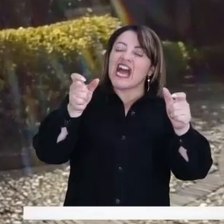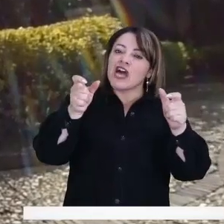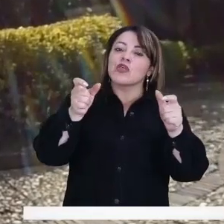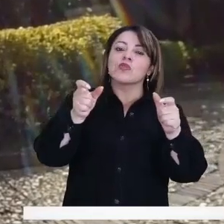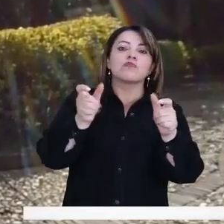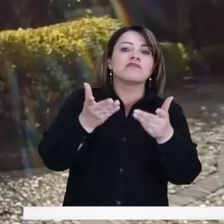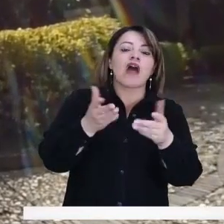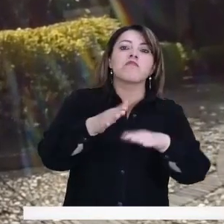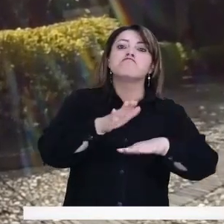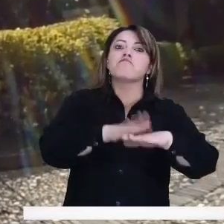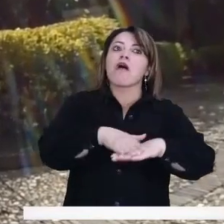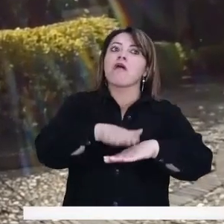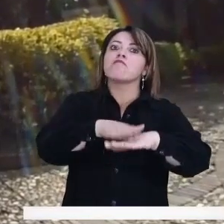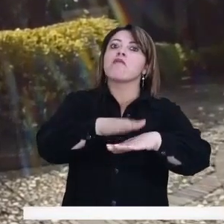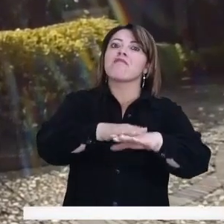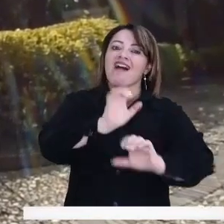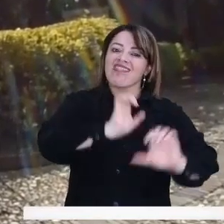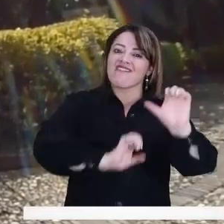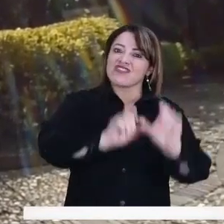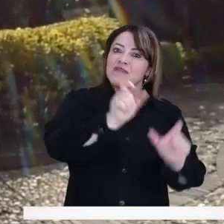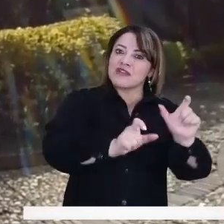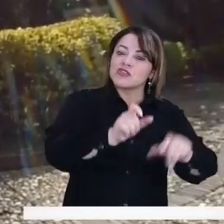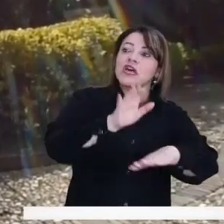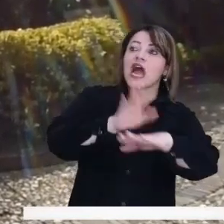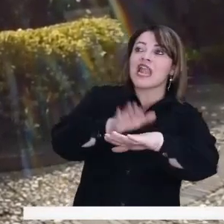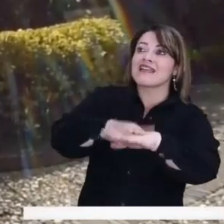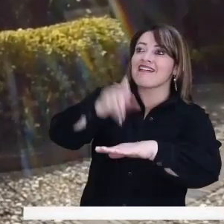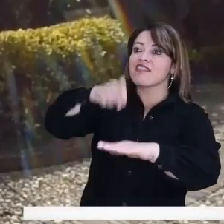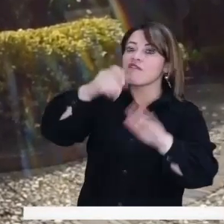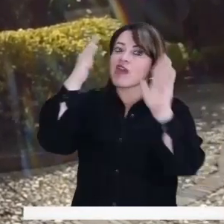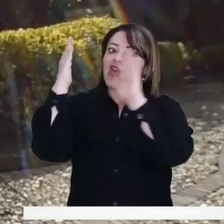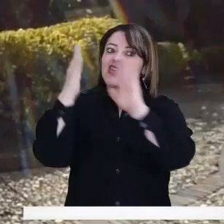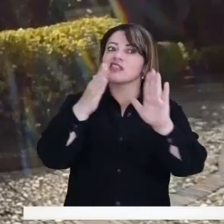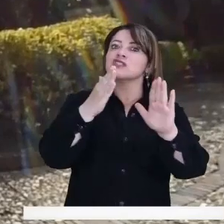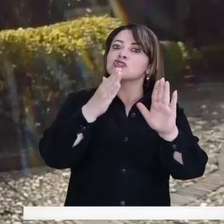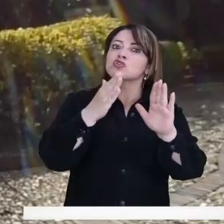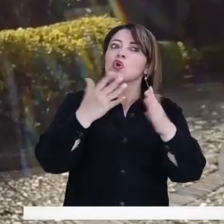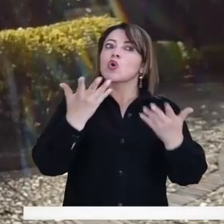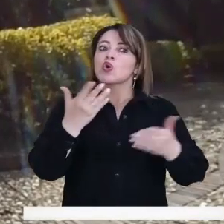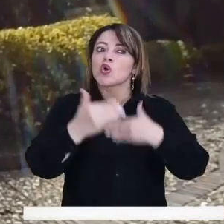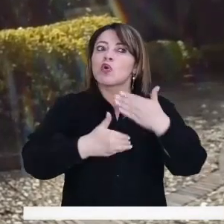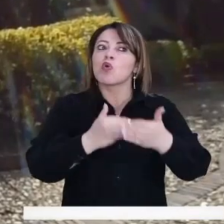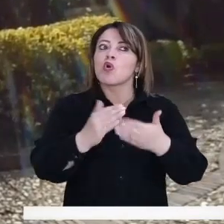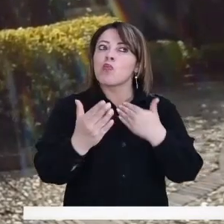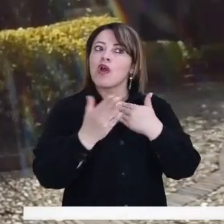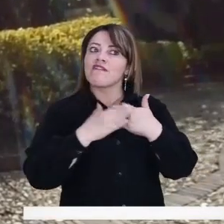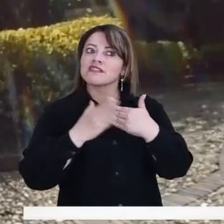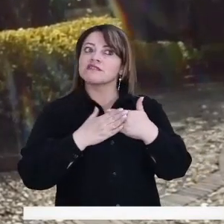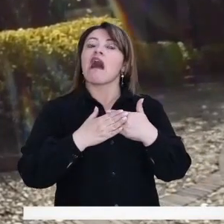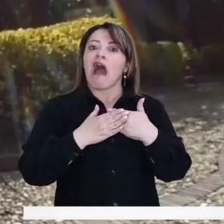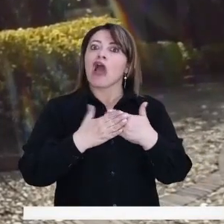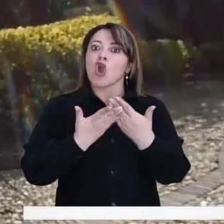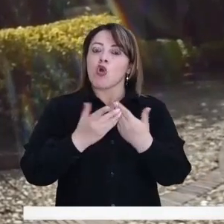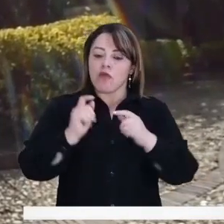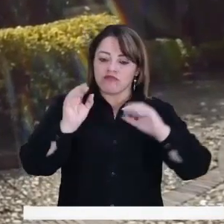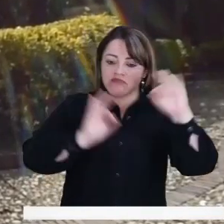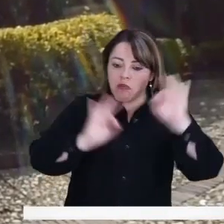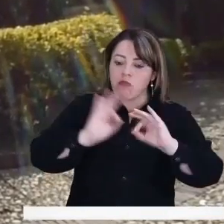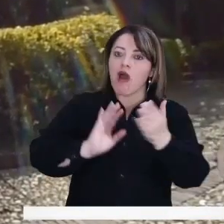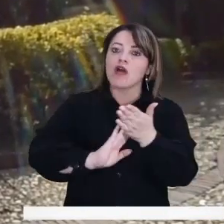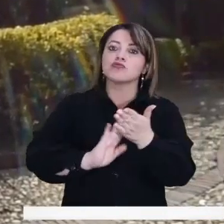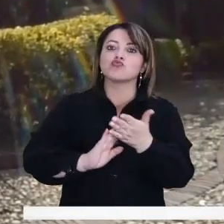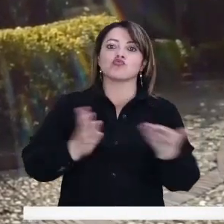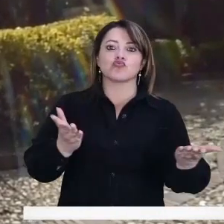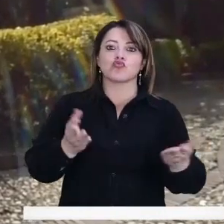escuchando las alertas tempranos de la Defensoría del Pueblo, en donde nos están siempre indicando